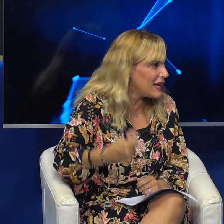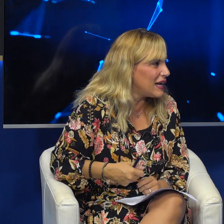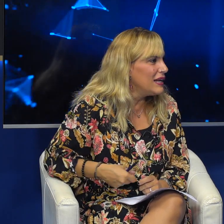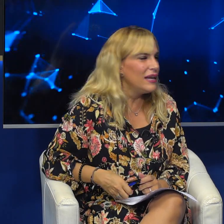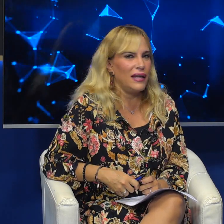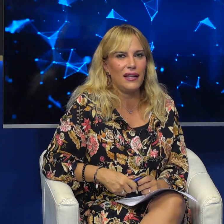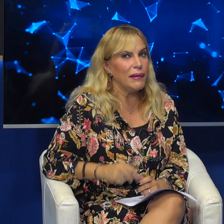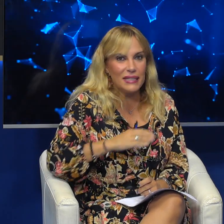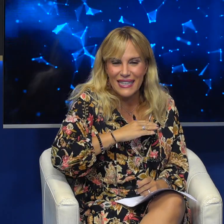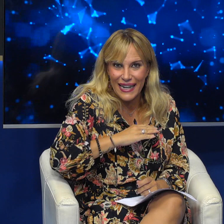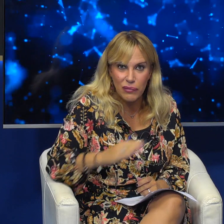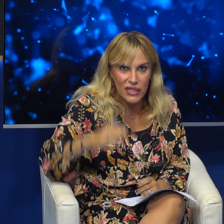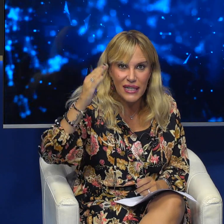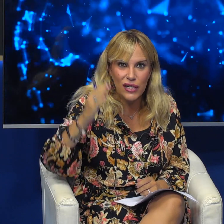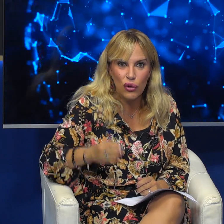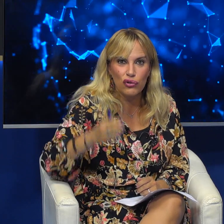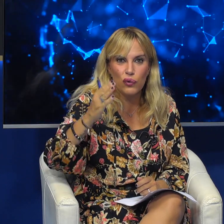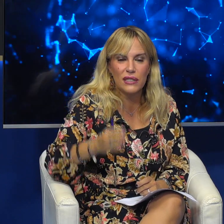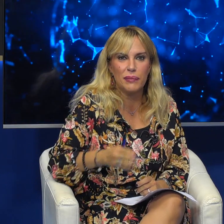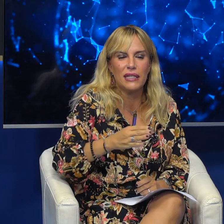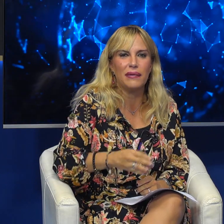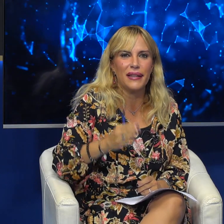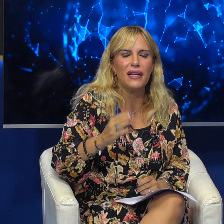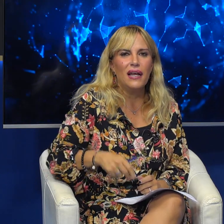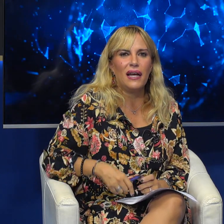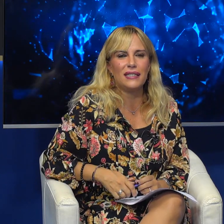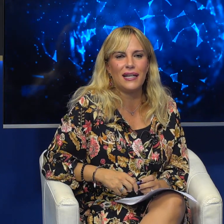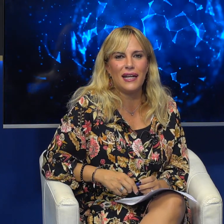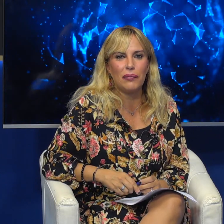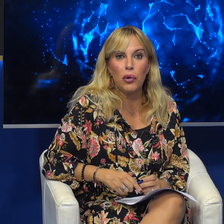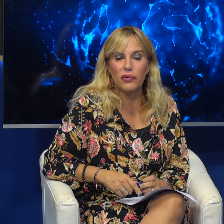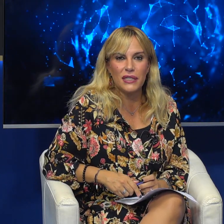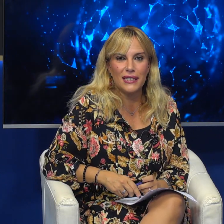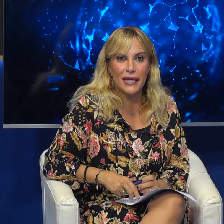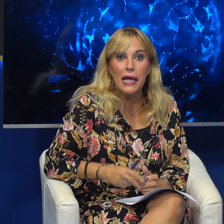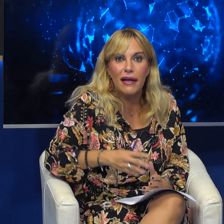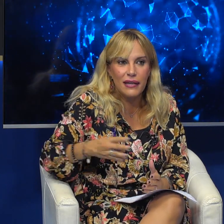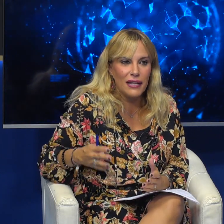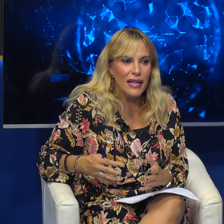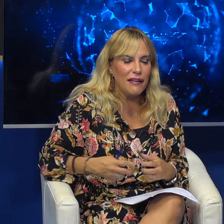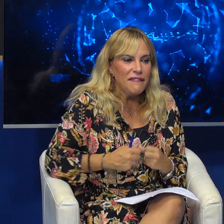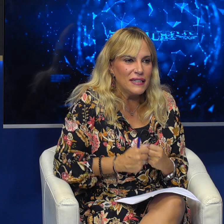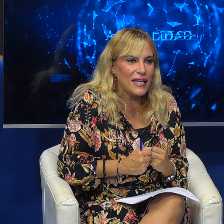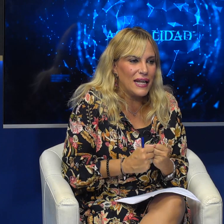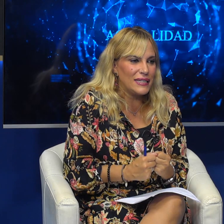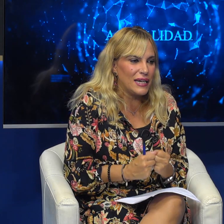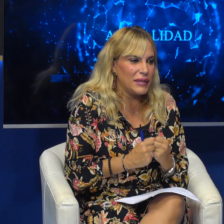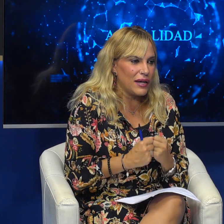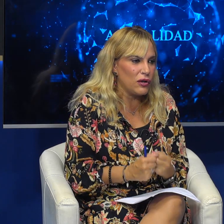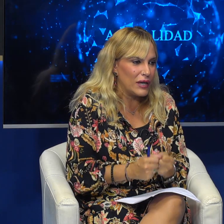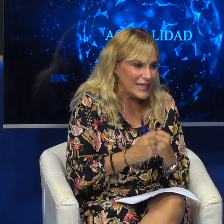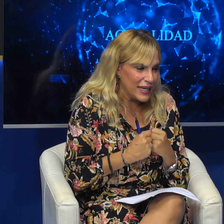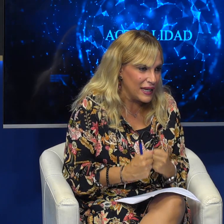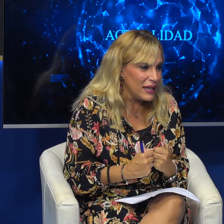energía, la verdad es que tenemos que salir todos con nuestra camiseta verde a esa gran fiesta, esa